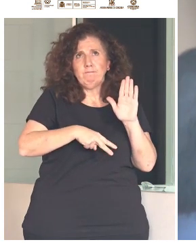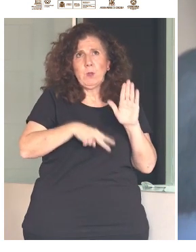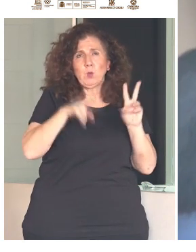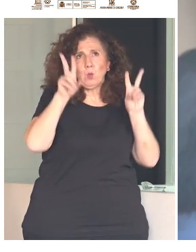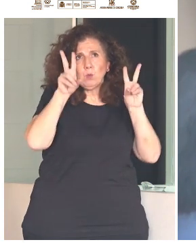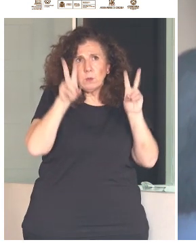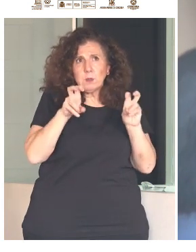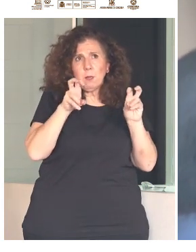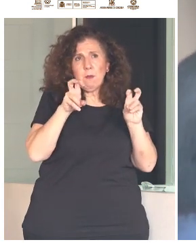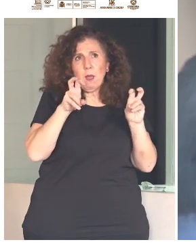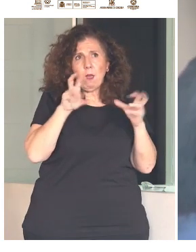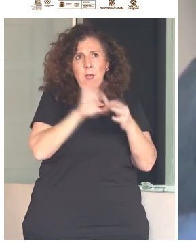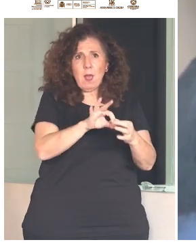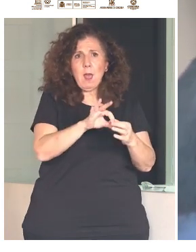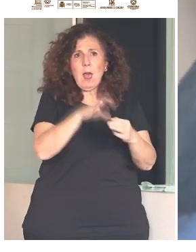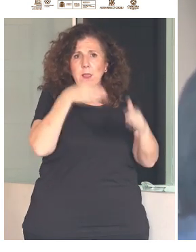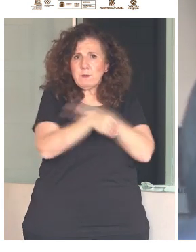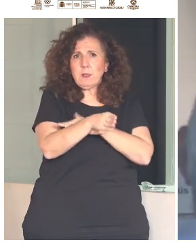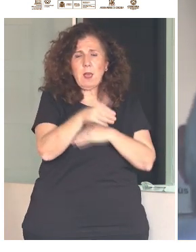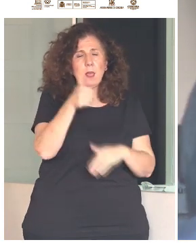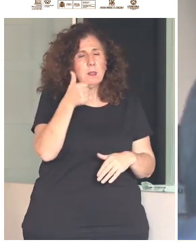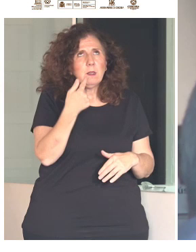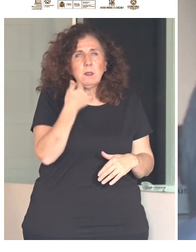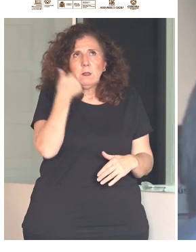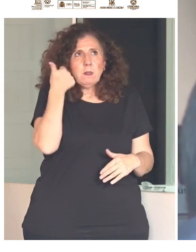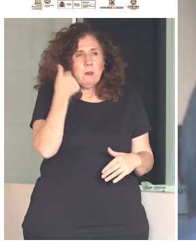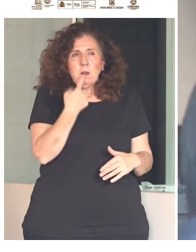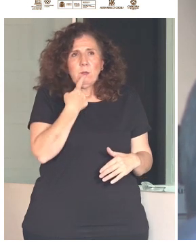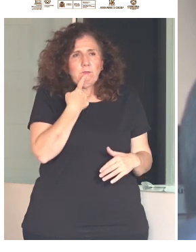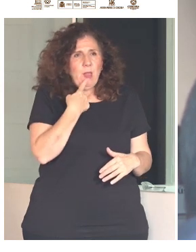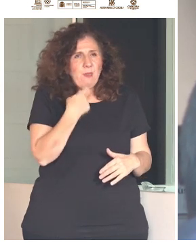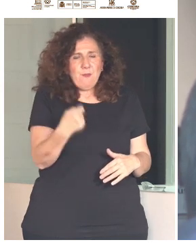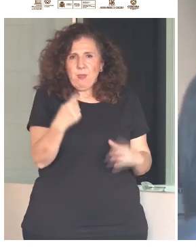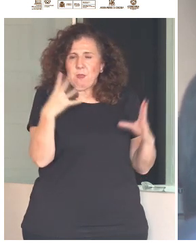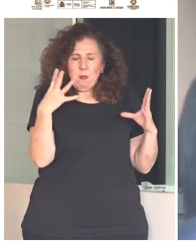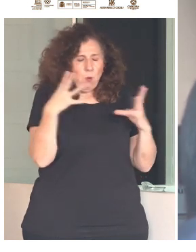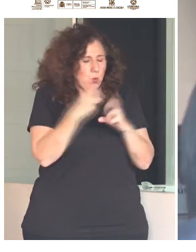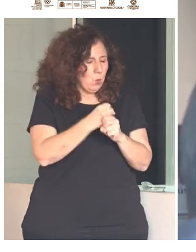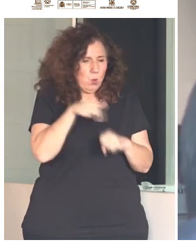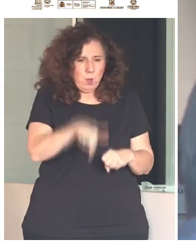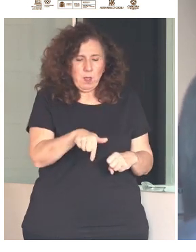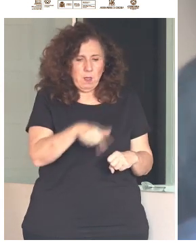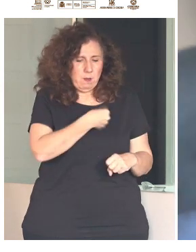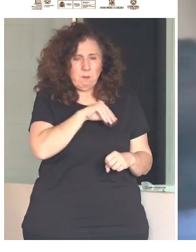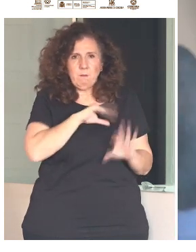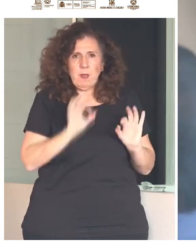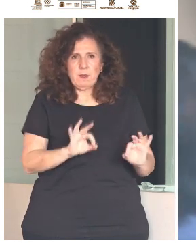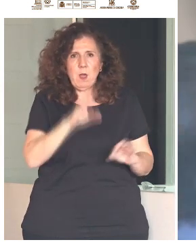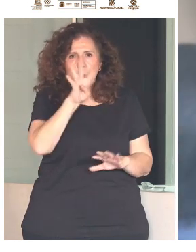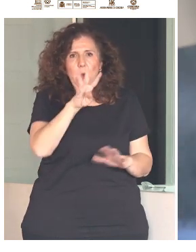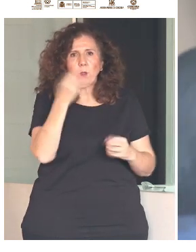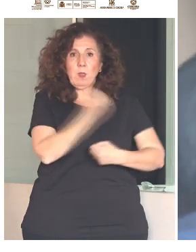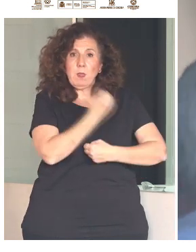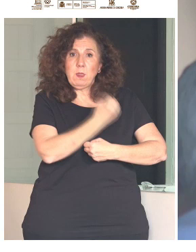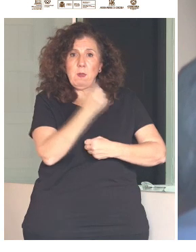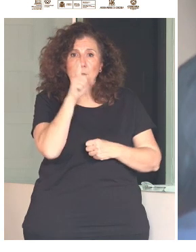tengo que decirlo, aunque me duele, más oscuras de nuestro país. El 4 de diciembre de 2017 expiraba el